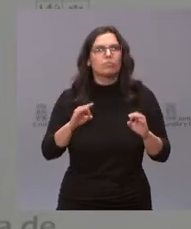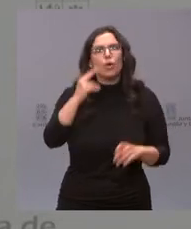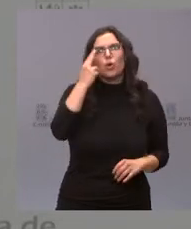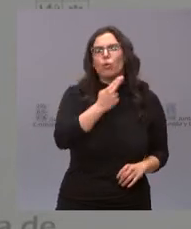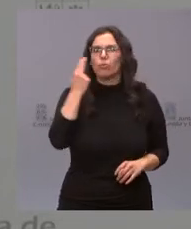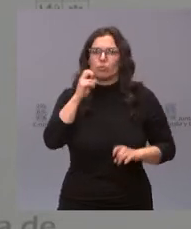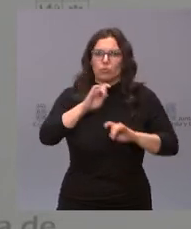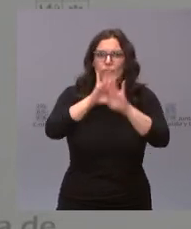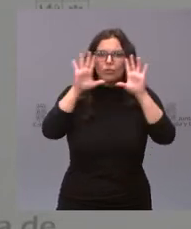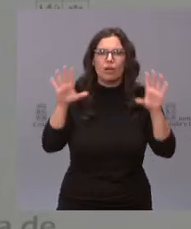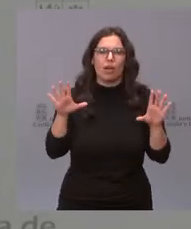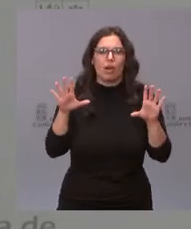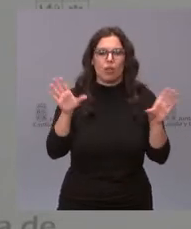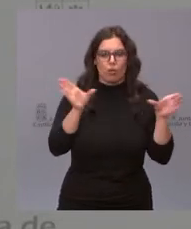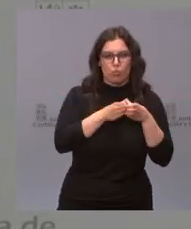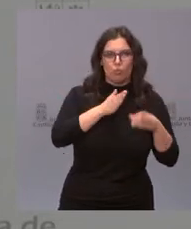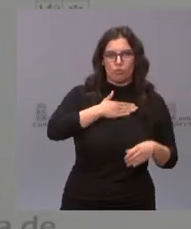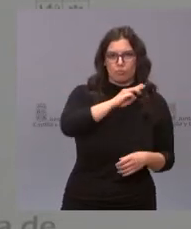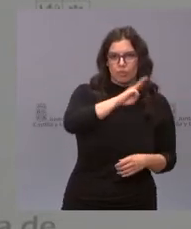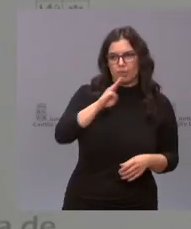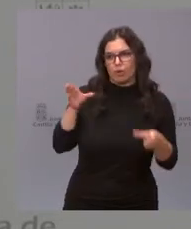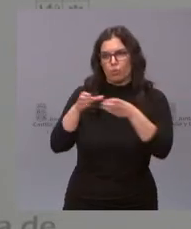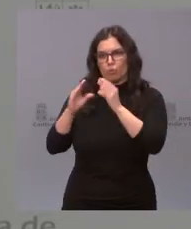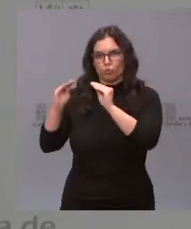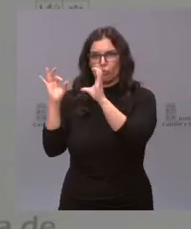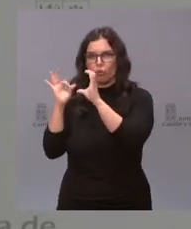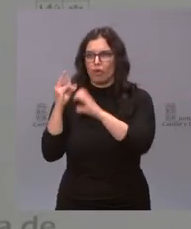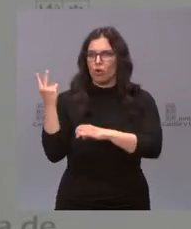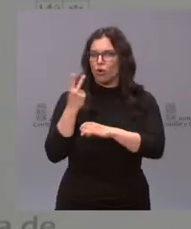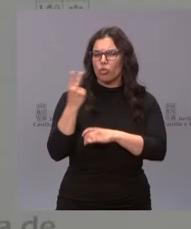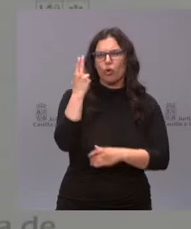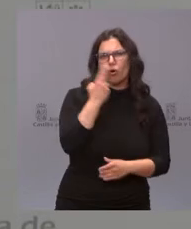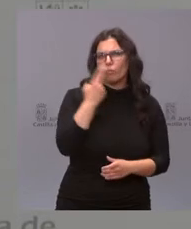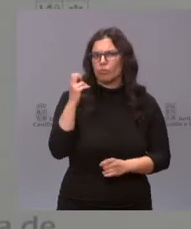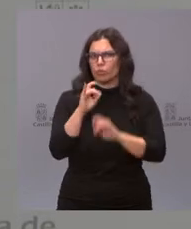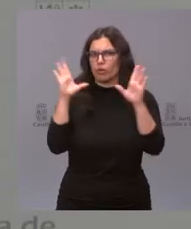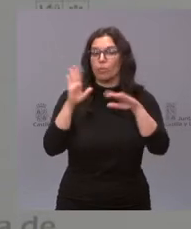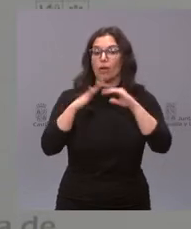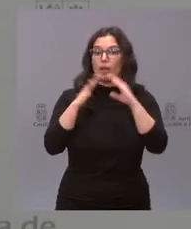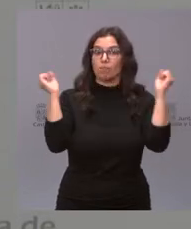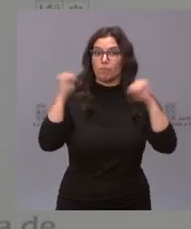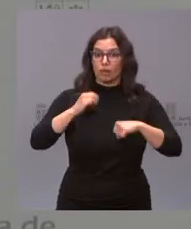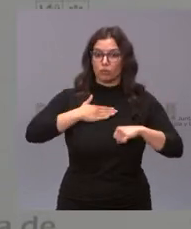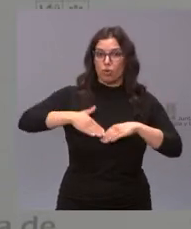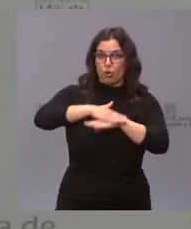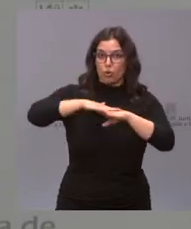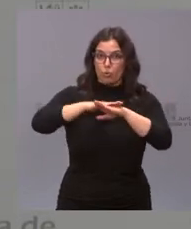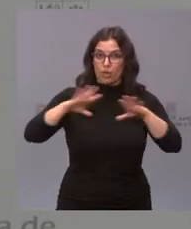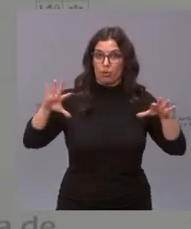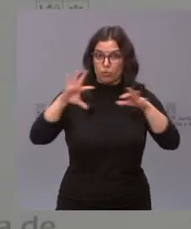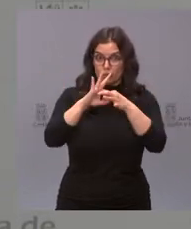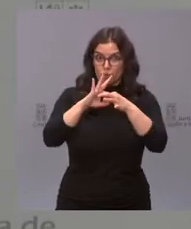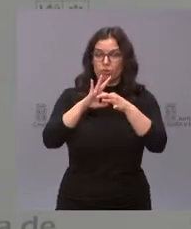firme de nuestras dos fuerzas políticas para mantener ese pacto de gobierno que nos ha dado